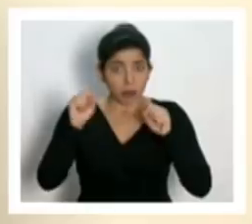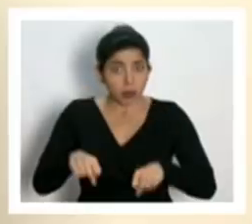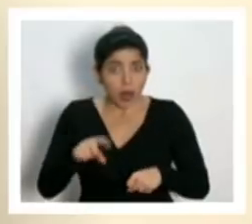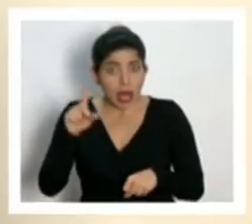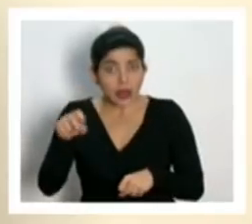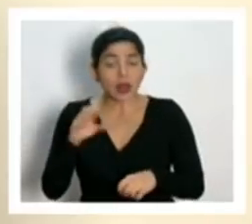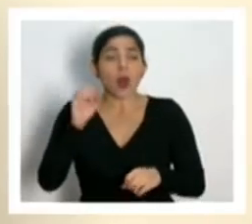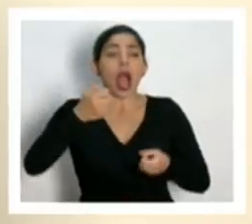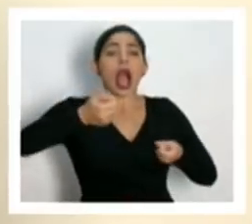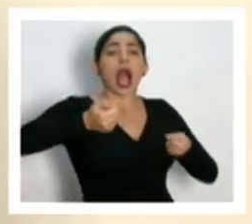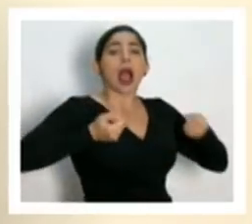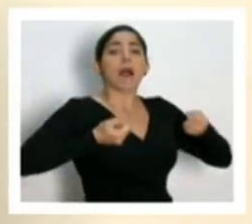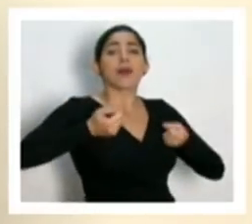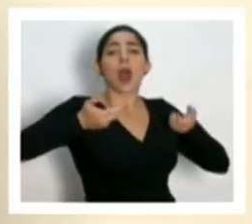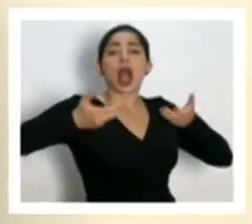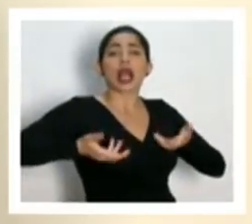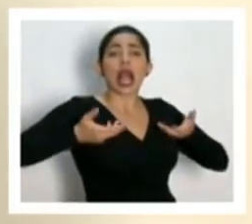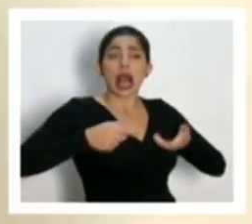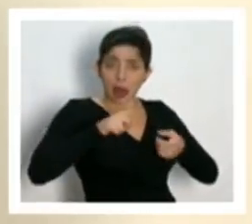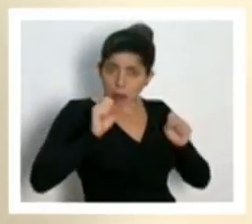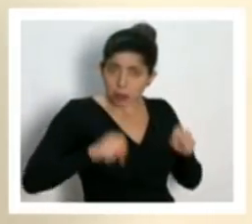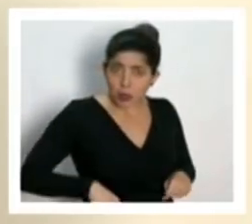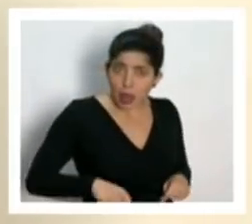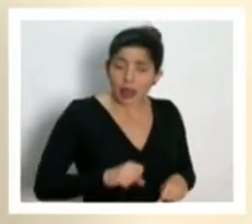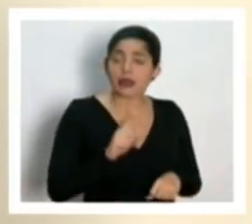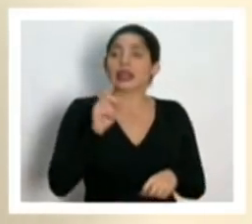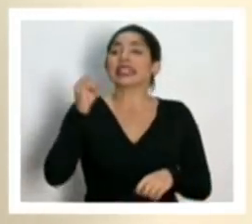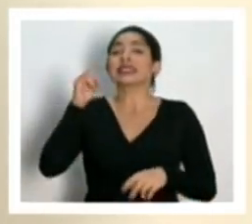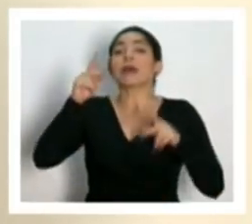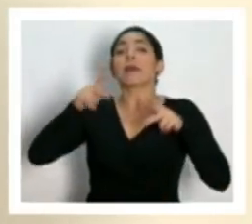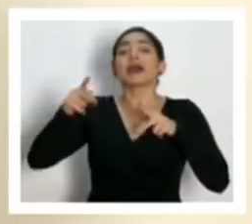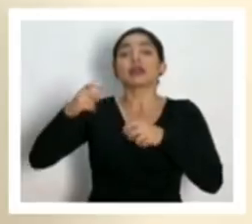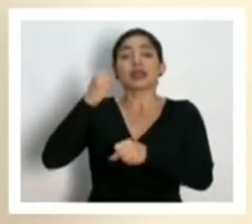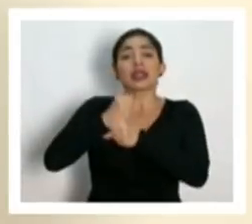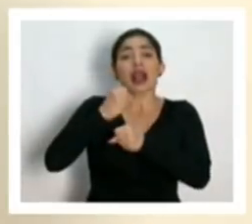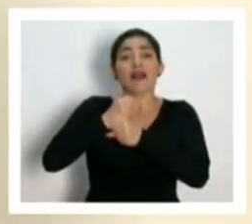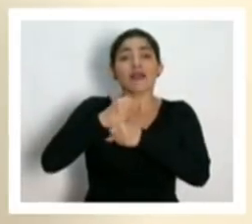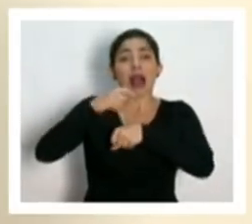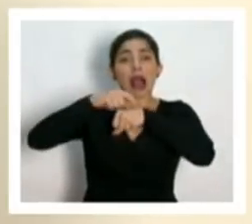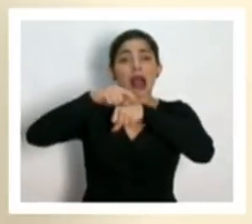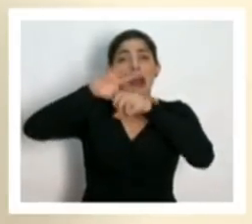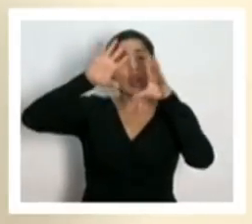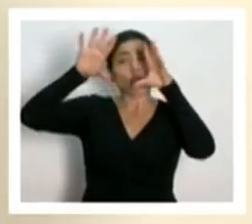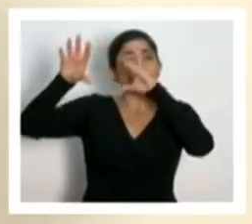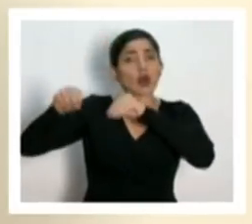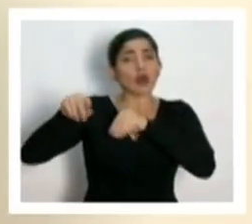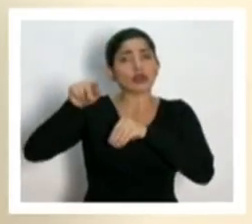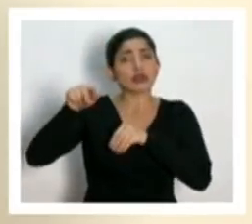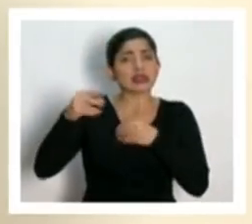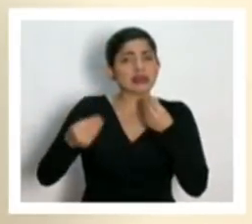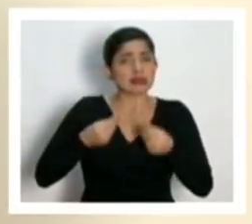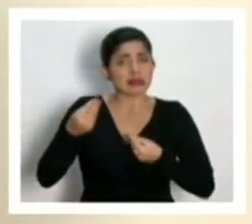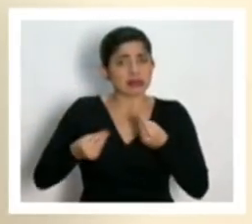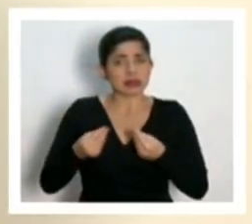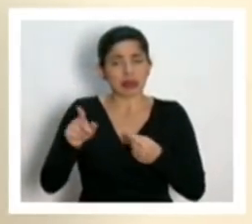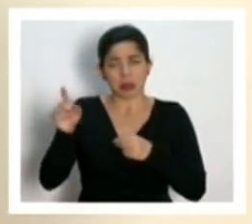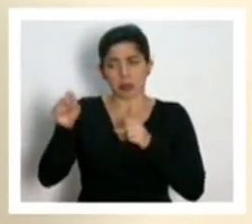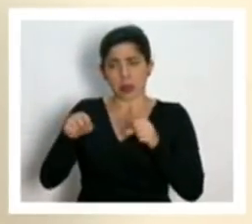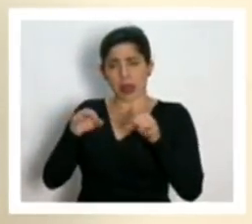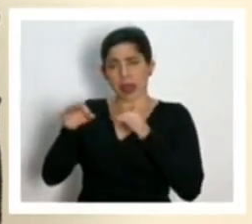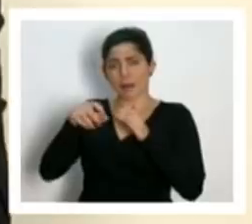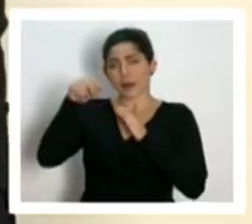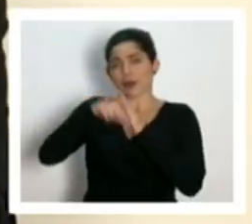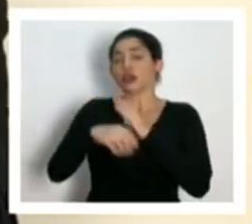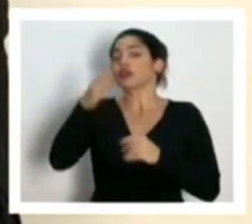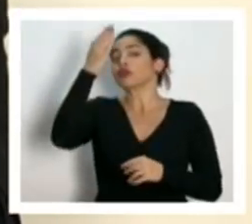con los camiones de carga y qué pasa si hay gente que tiene turnos laborales de esas horas un poco tal vez si podemos profundizar a